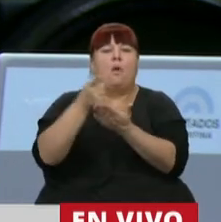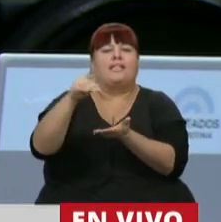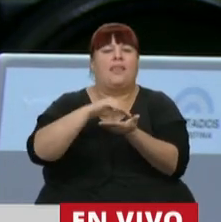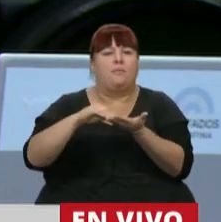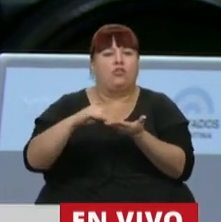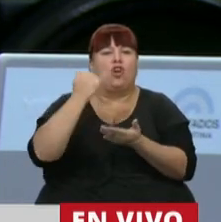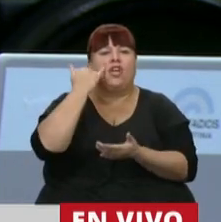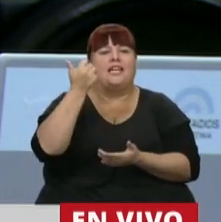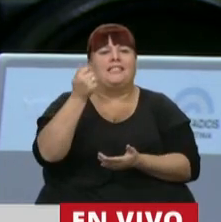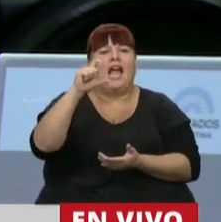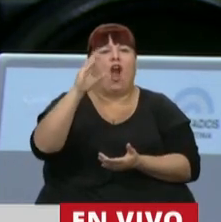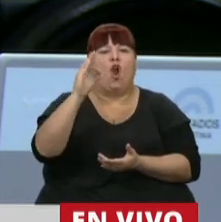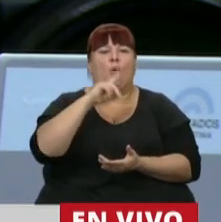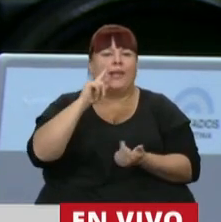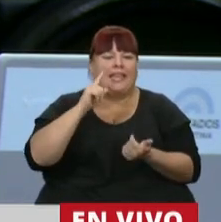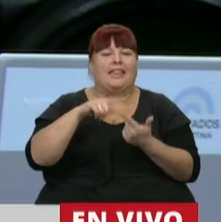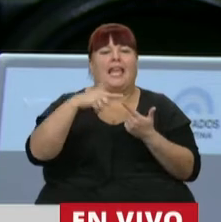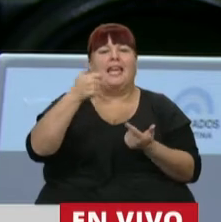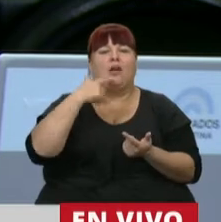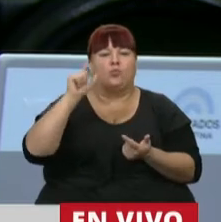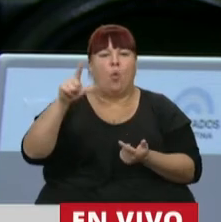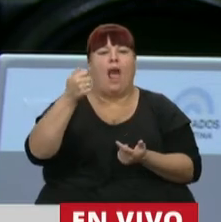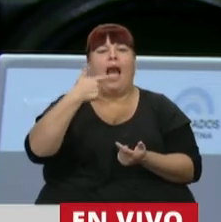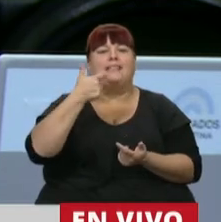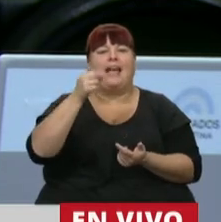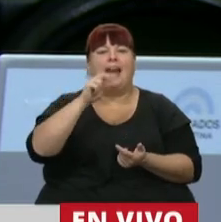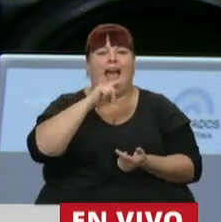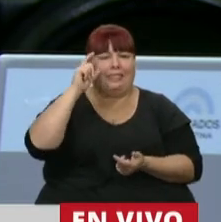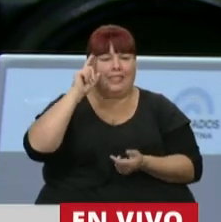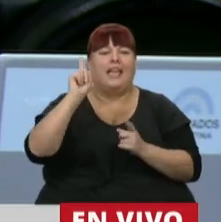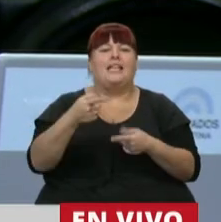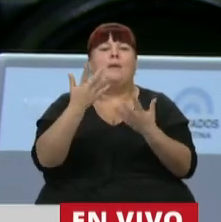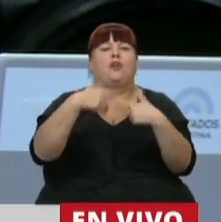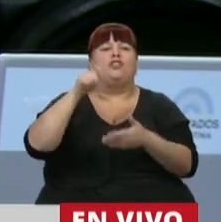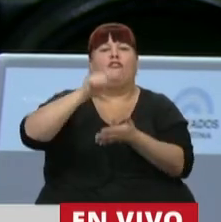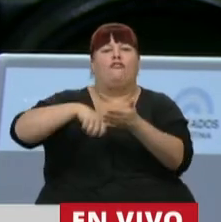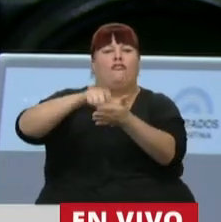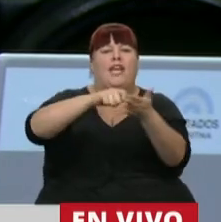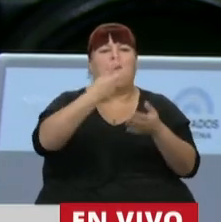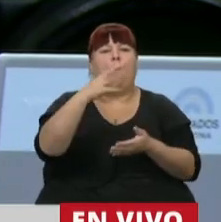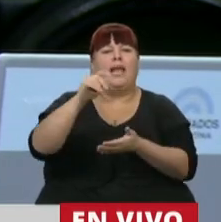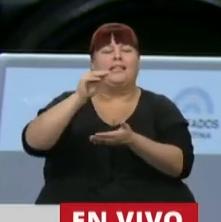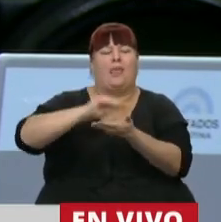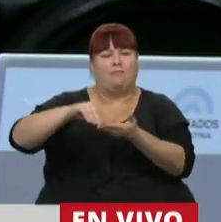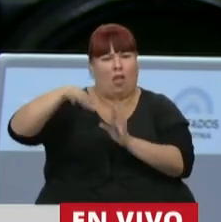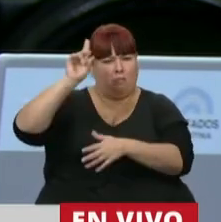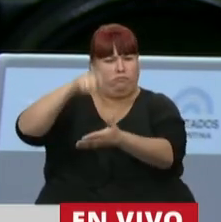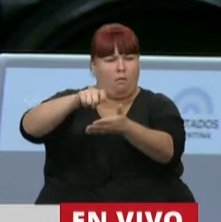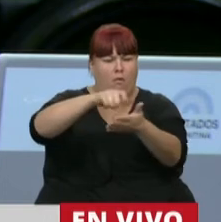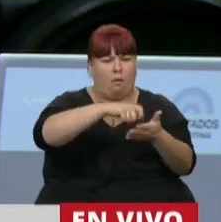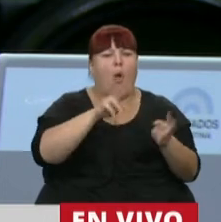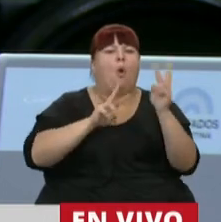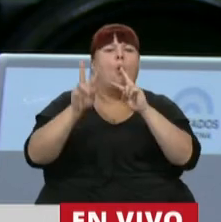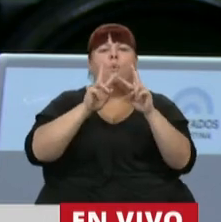diputado Jacobiti, Inajú, Lascarate y presentamos un nuevo proyecto con la firma de más de 40 diputados para buscar